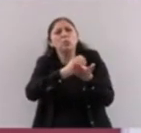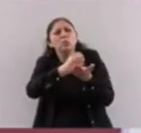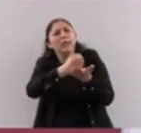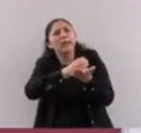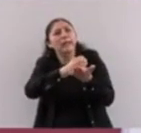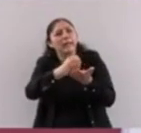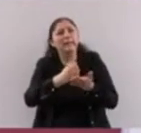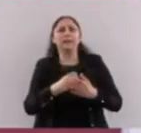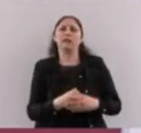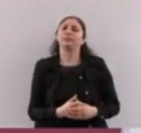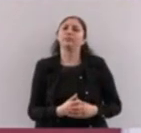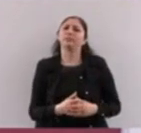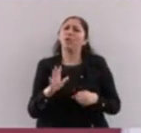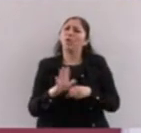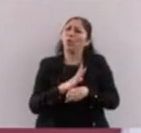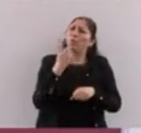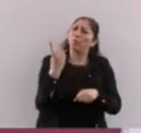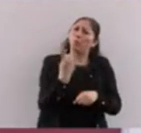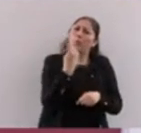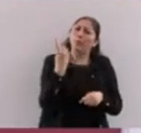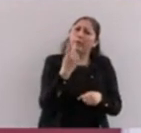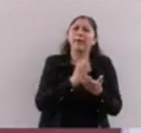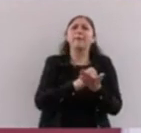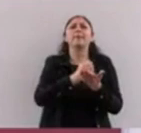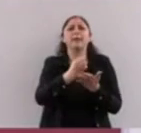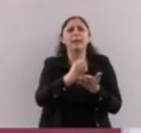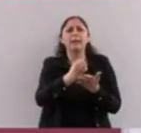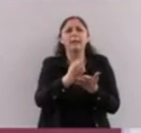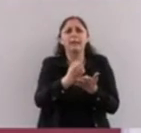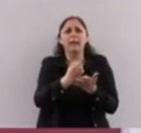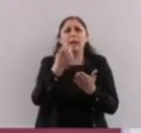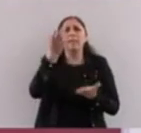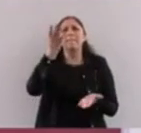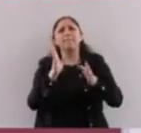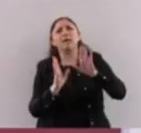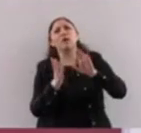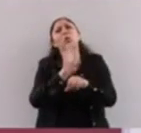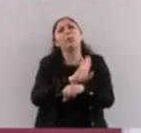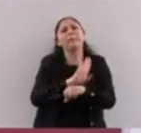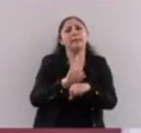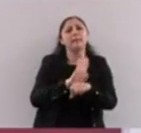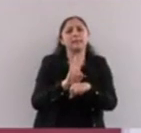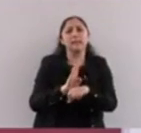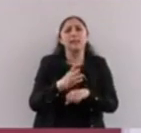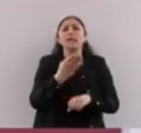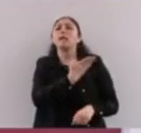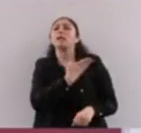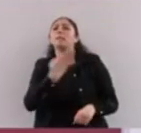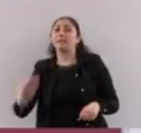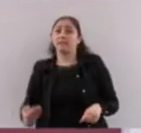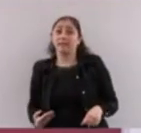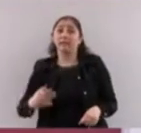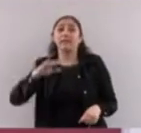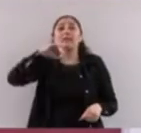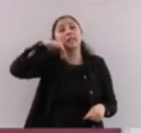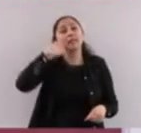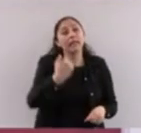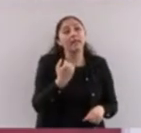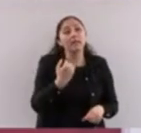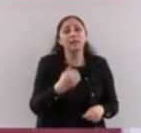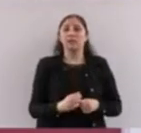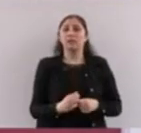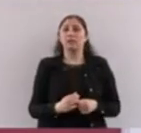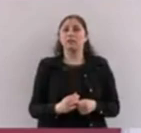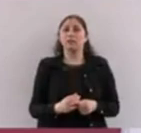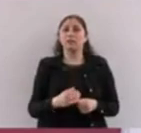tarjeta? ¿Por qué la tarjeta del Banco del Bienestar? Porque el presidente lo que quiere es